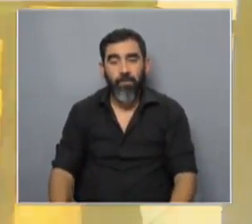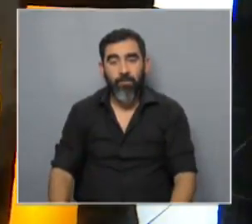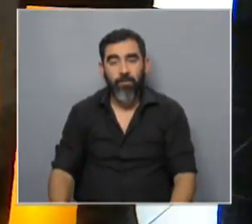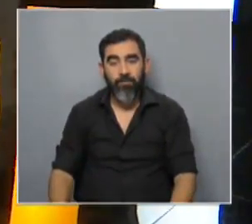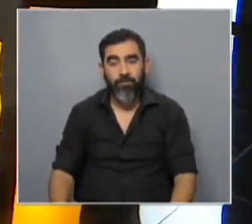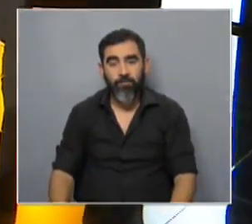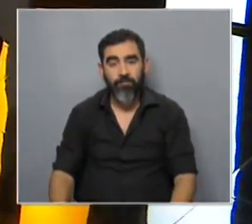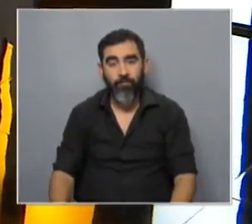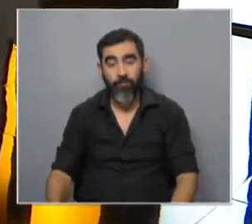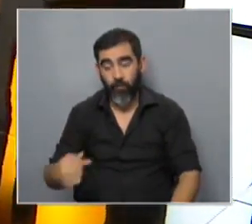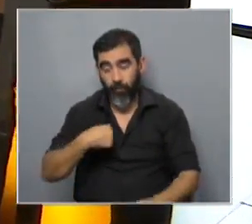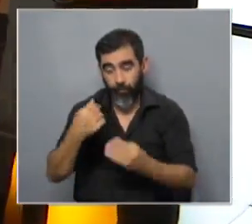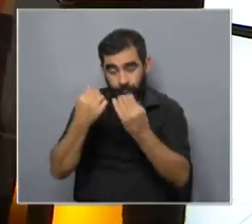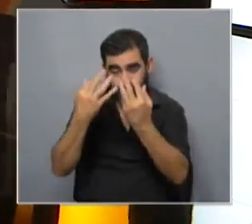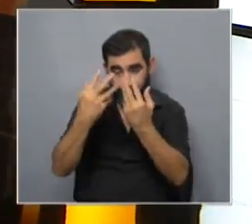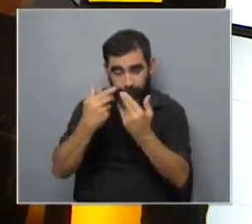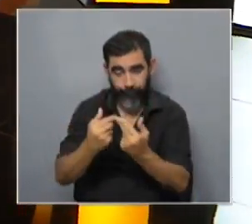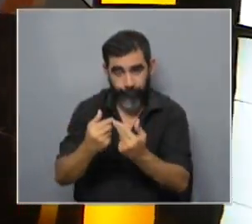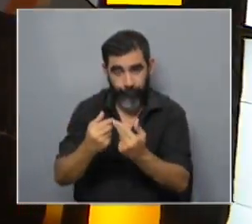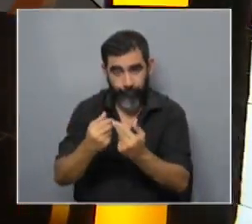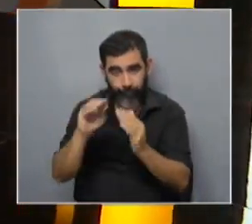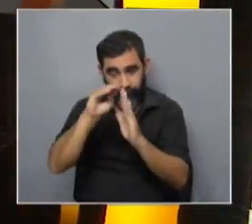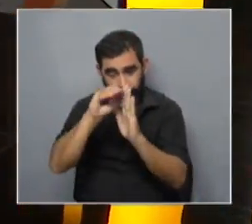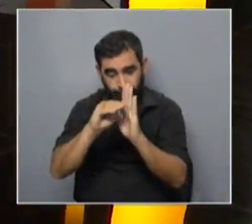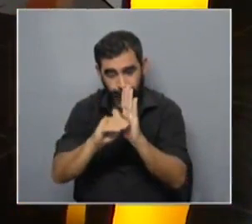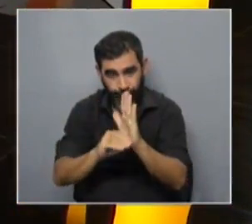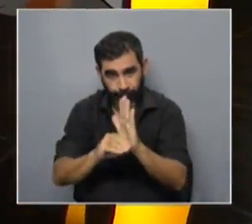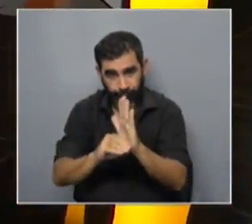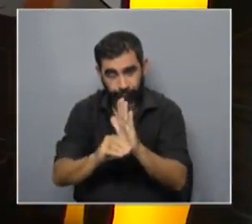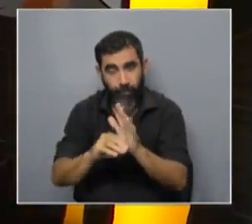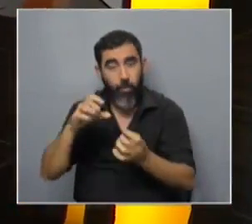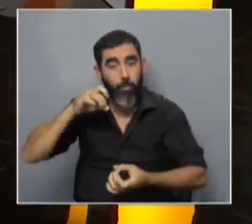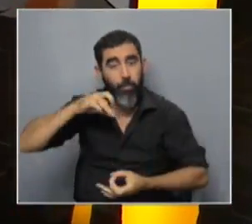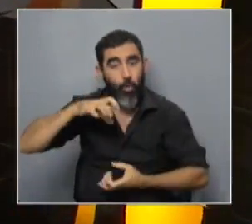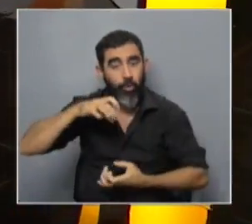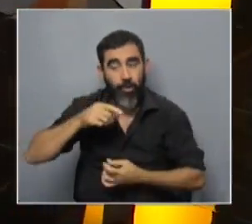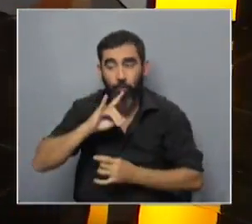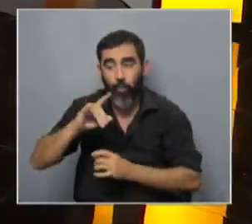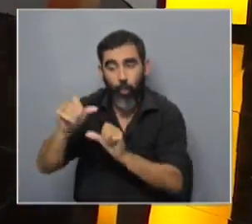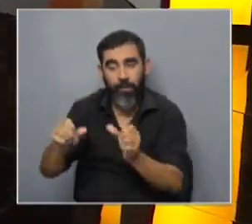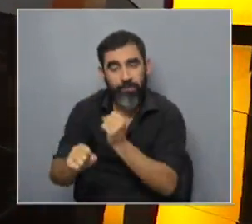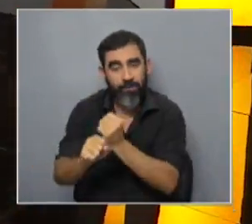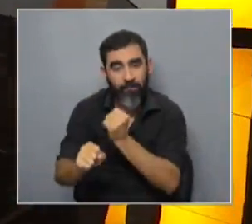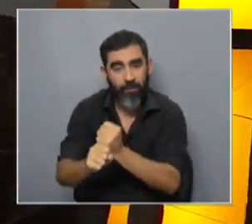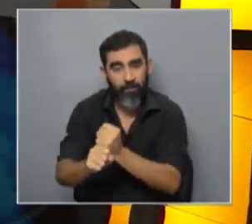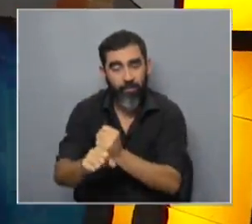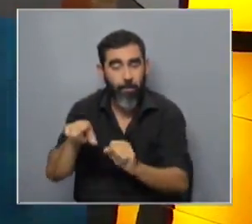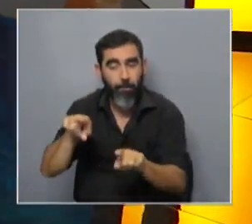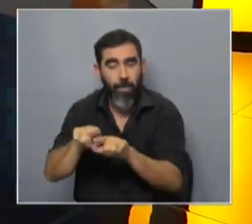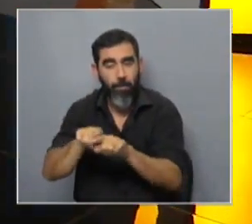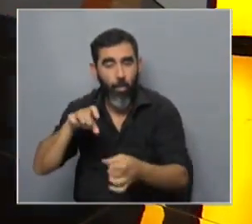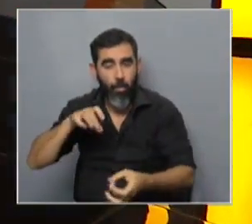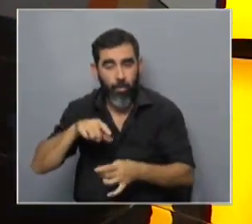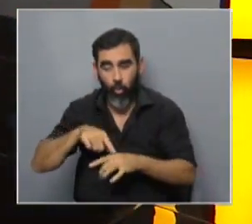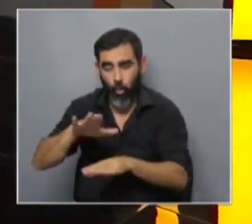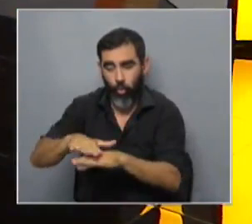nosotros programamos y la expresión tal vez no sea de toda académica, es la proteína para el haga el trabajo. La proteína en sí misma, no hace falta